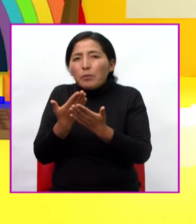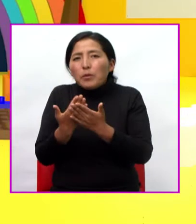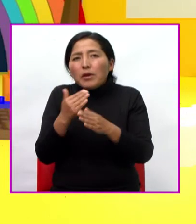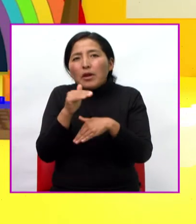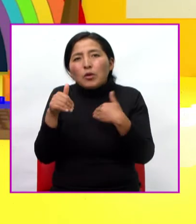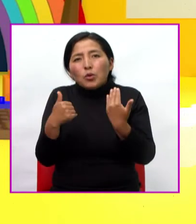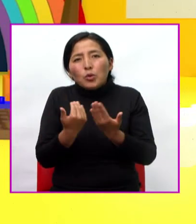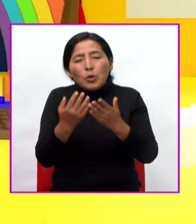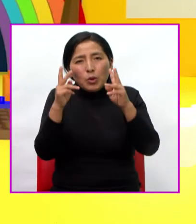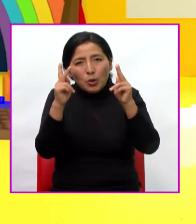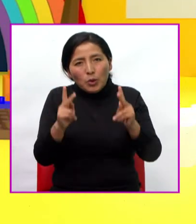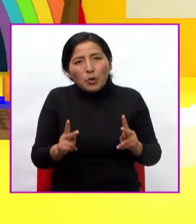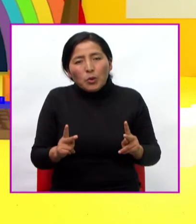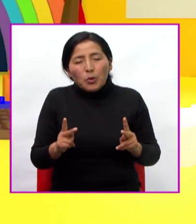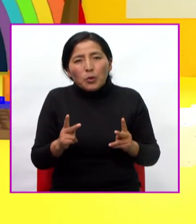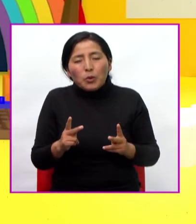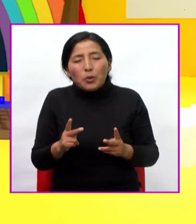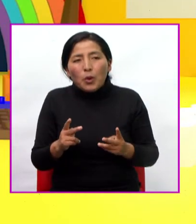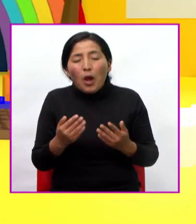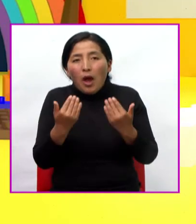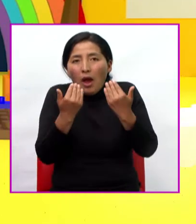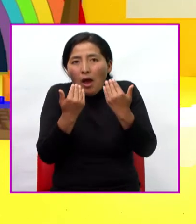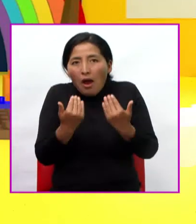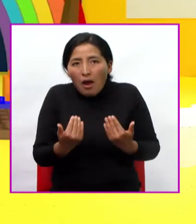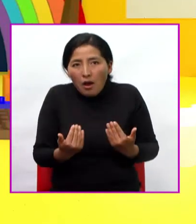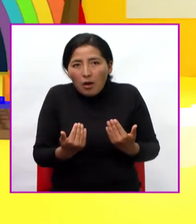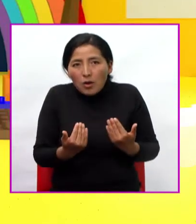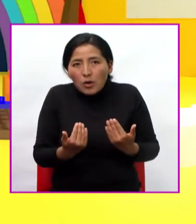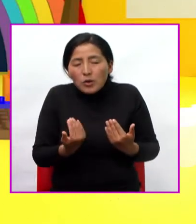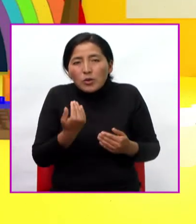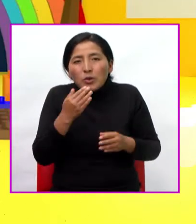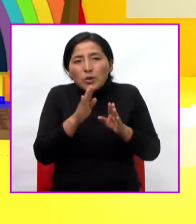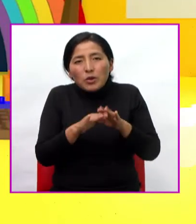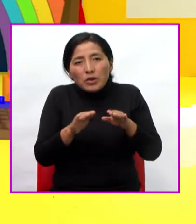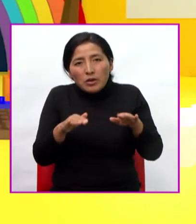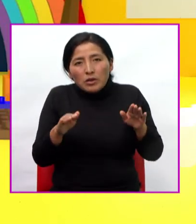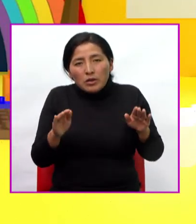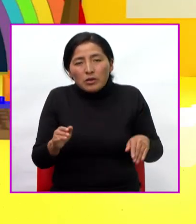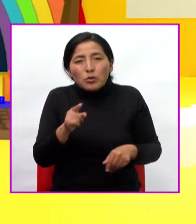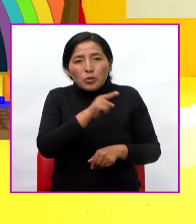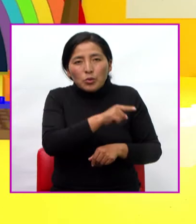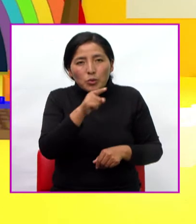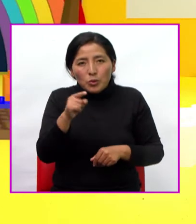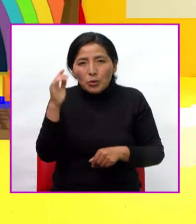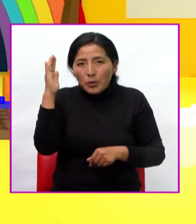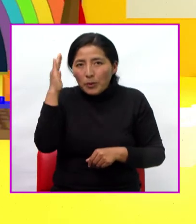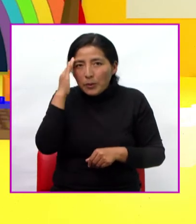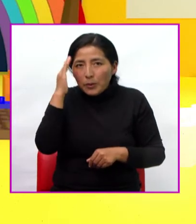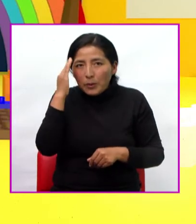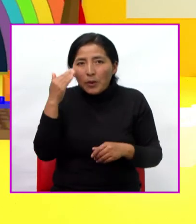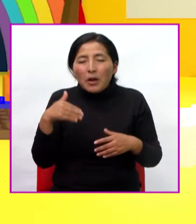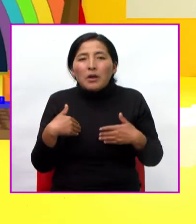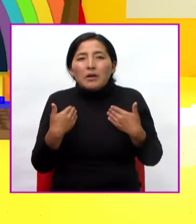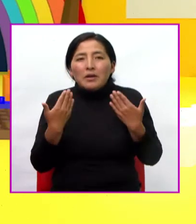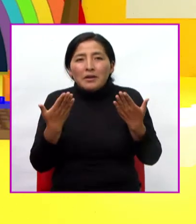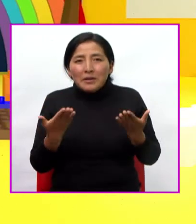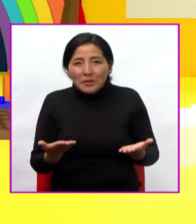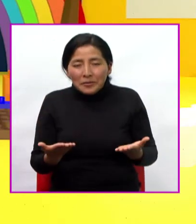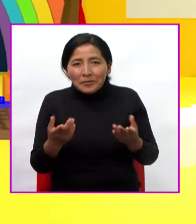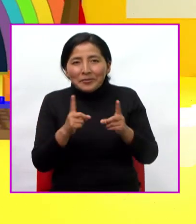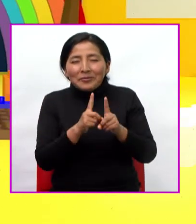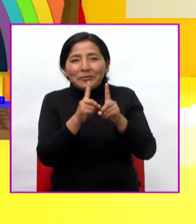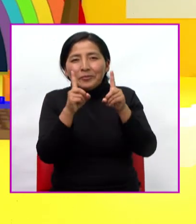ellas Así que ahora Mis niños y mis niñas Ya sabes Cuando alguien te pregunte